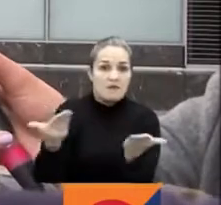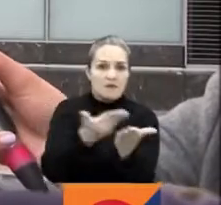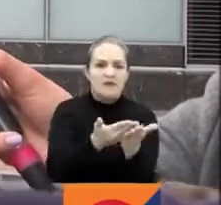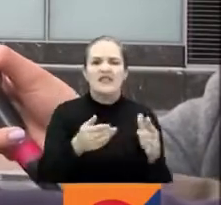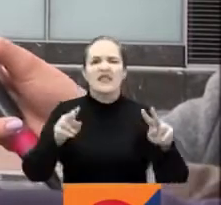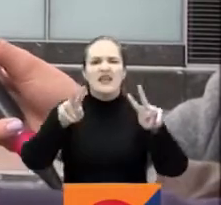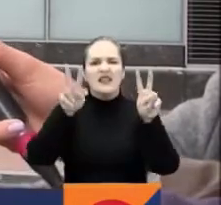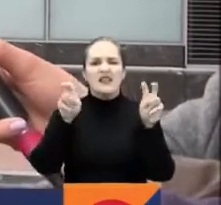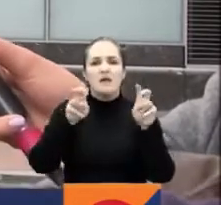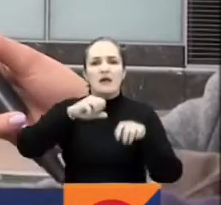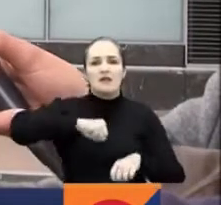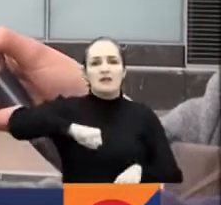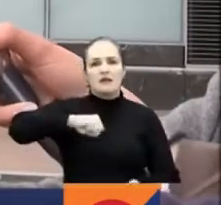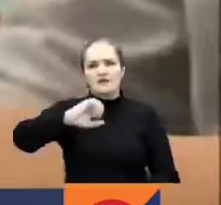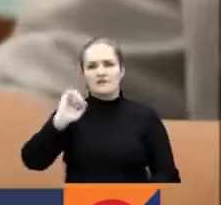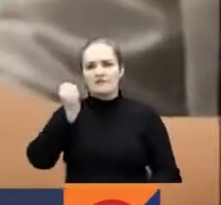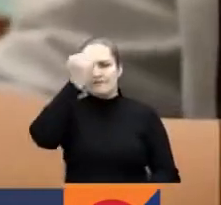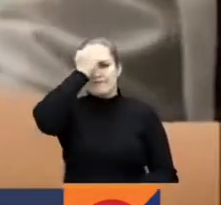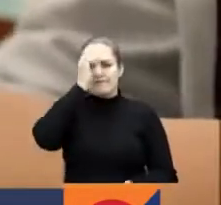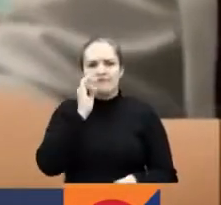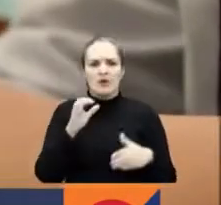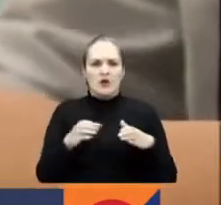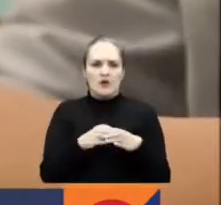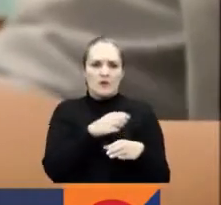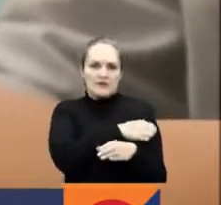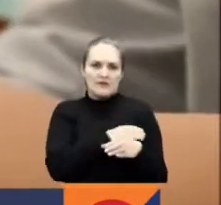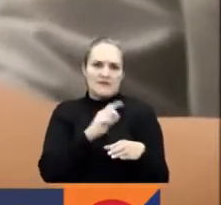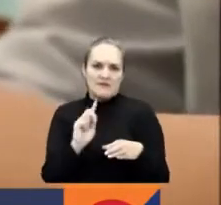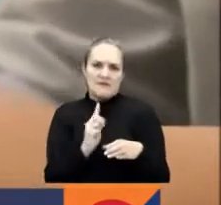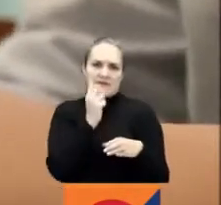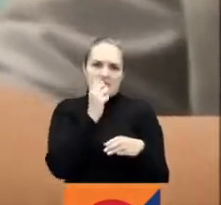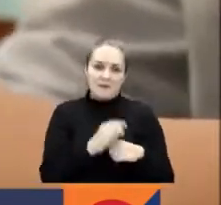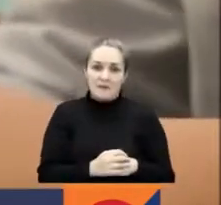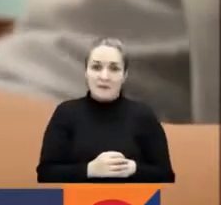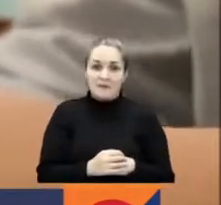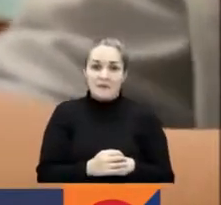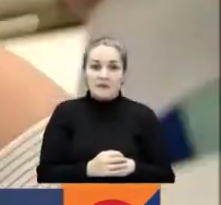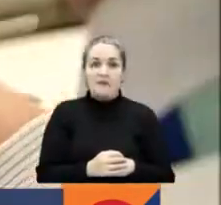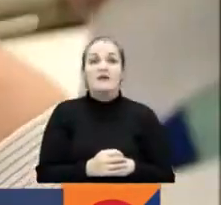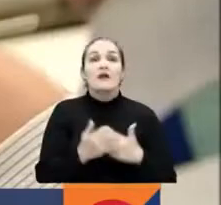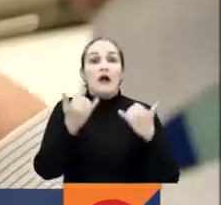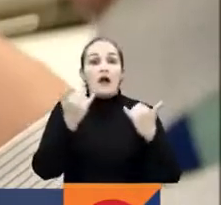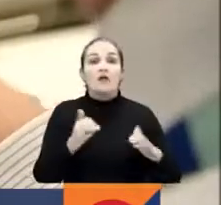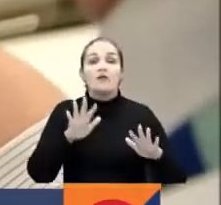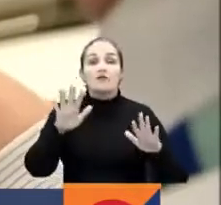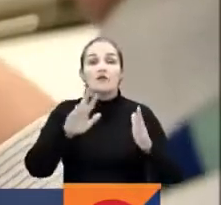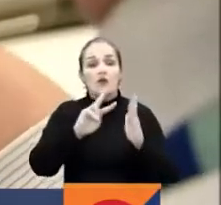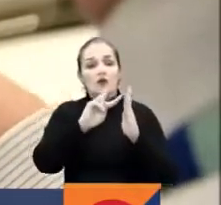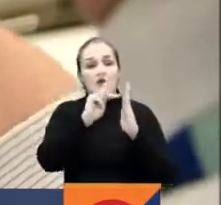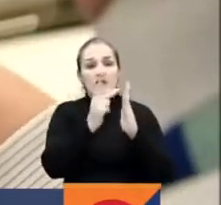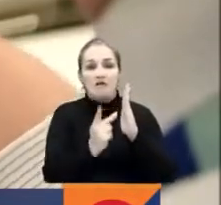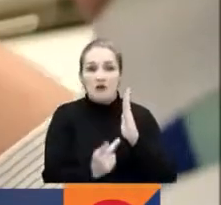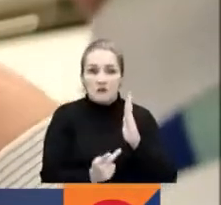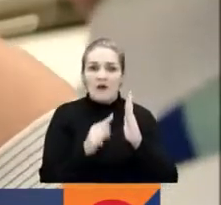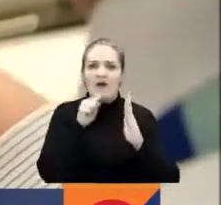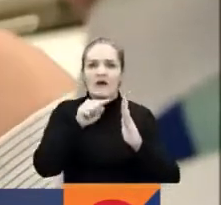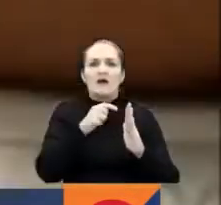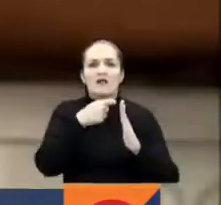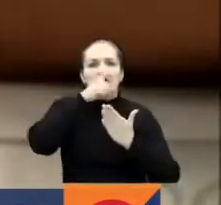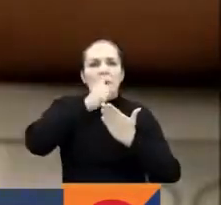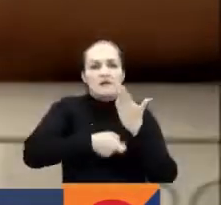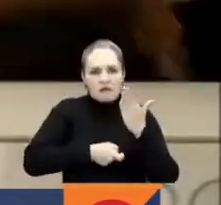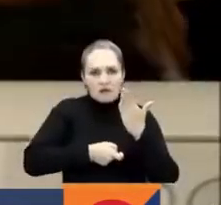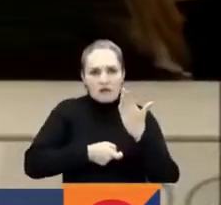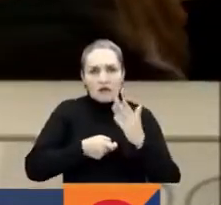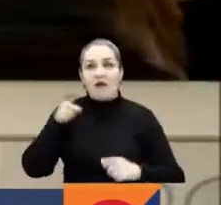con derechos fundamentales transitan por la Comisión Primera. La reforma tributaria con la que se espera superar el déficit fiscal de la nación, que según el